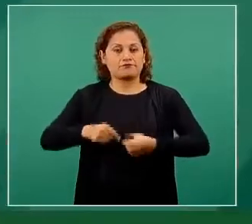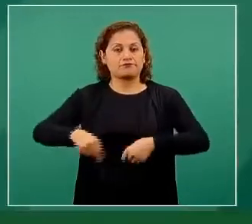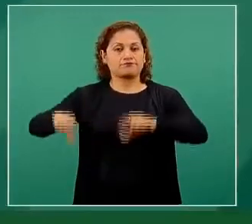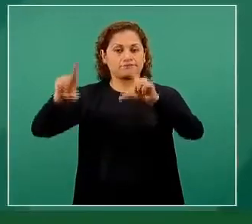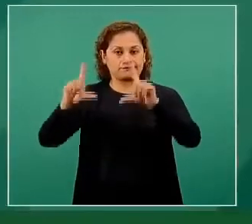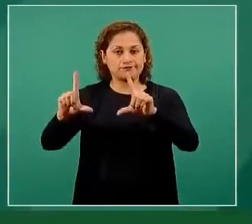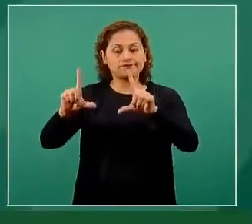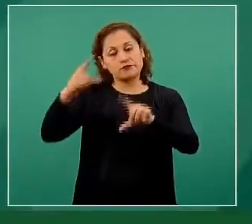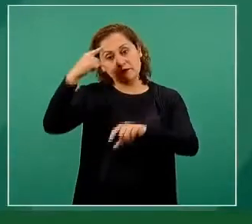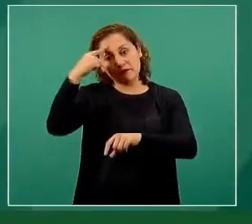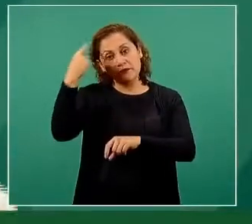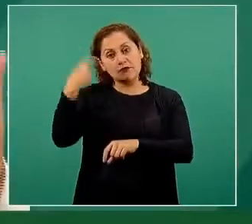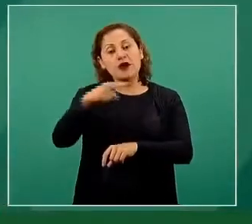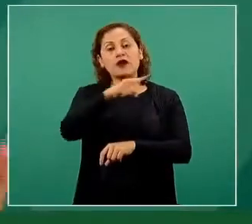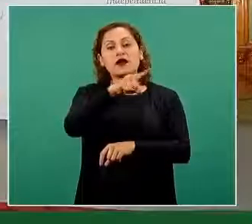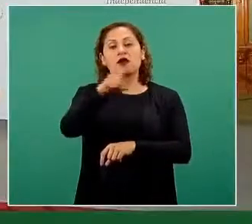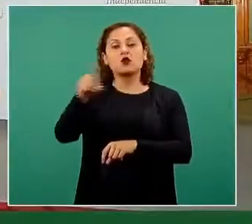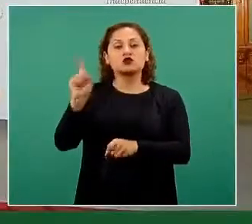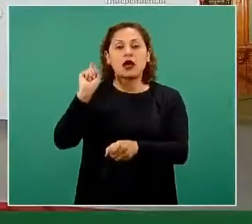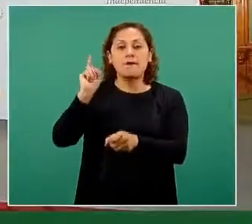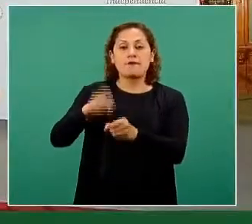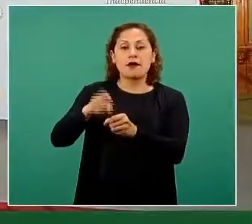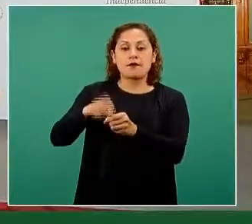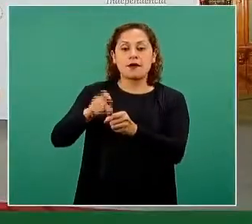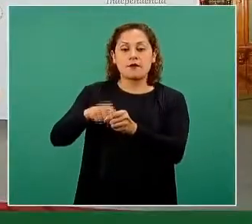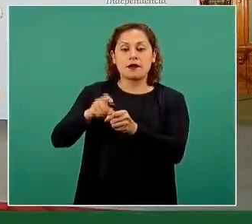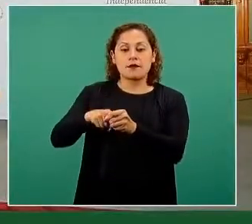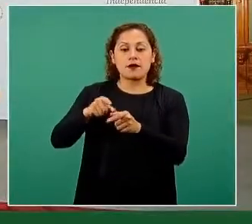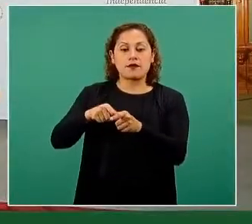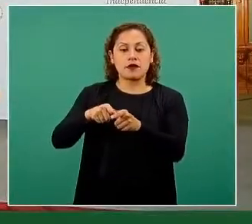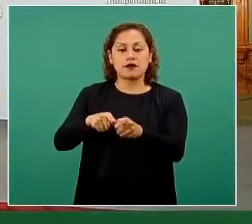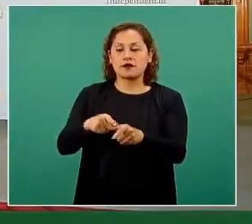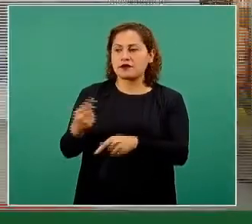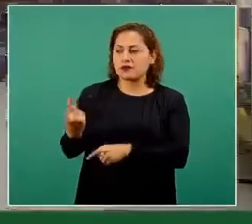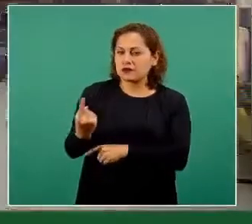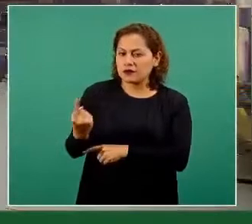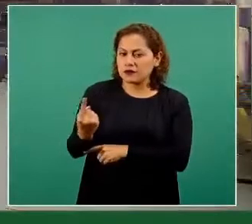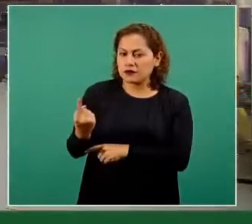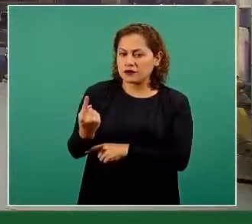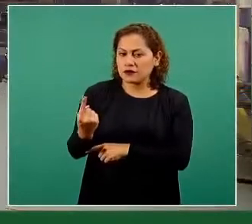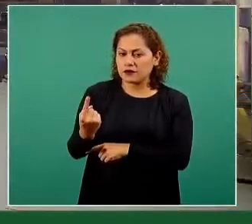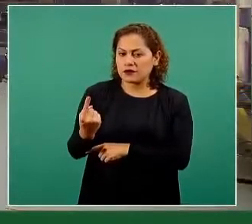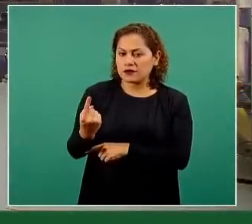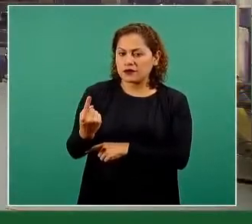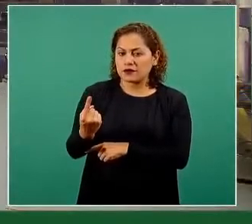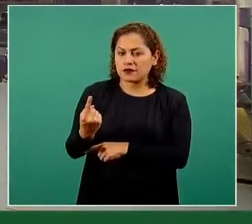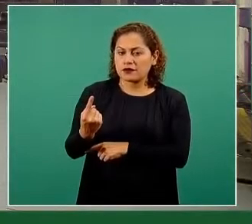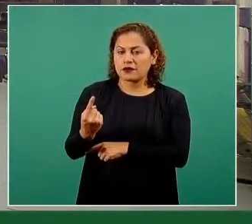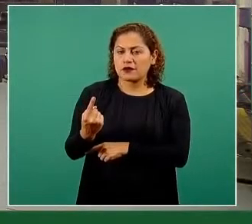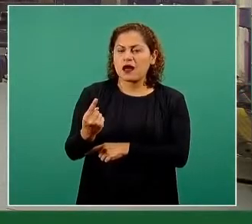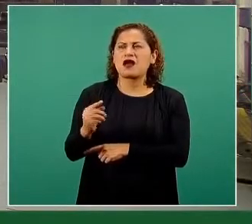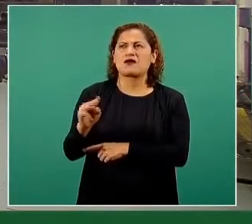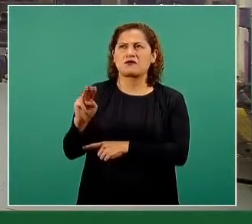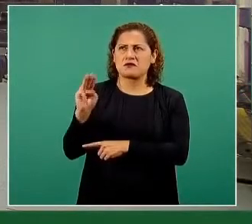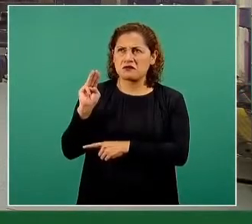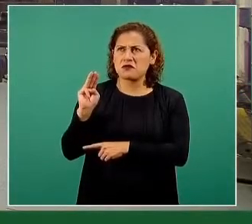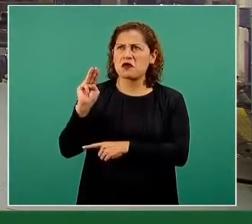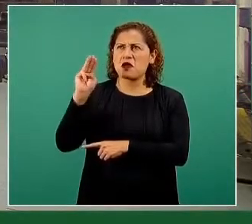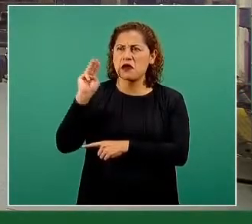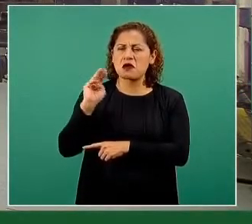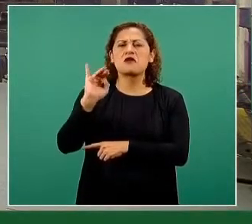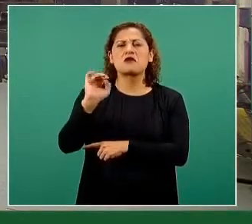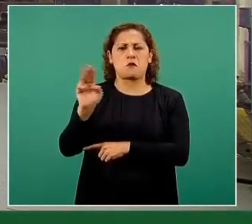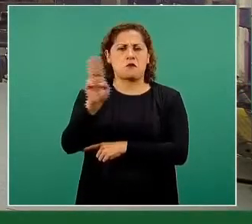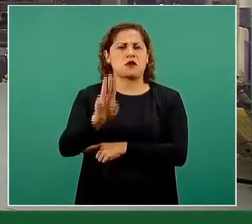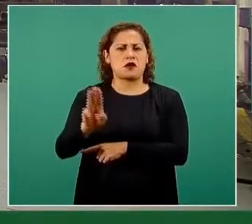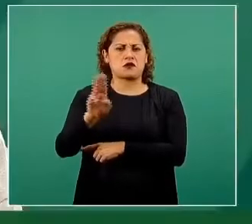para estar seguros de que se abrió el miércoles y en